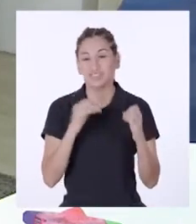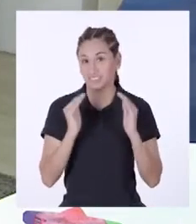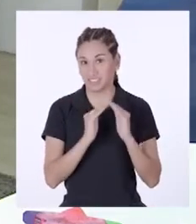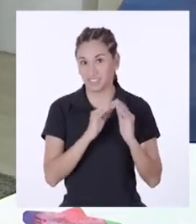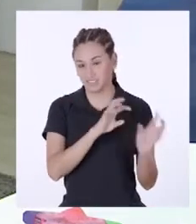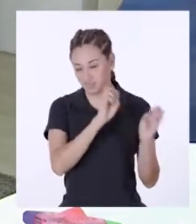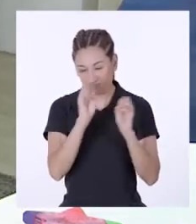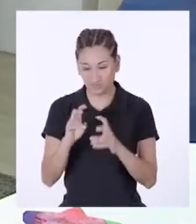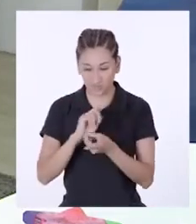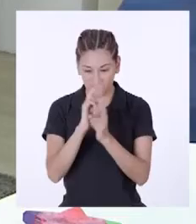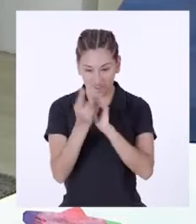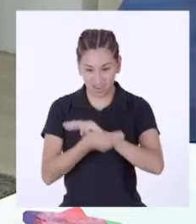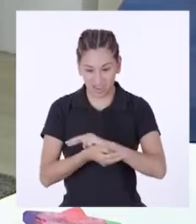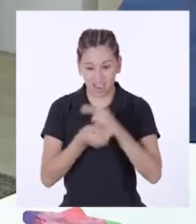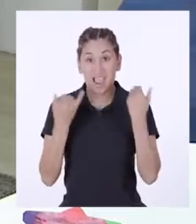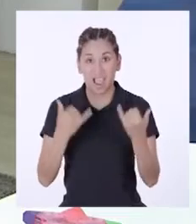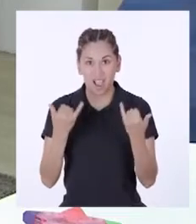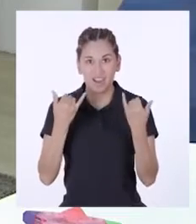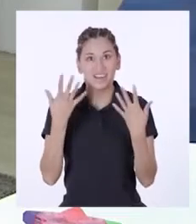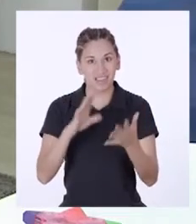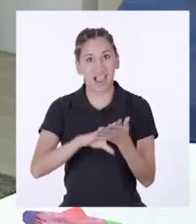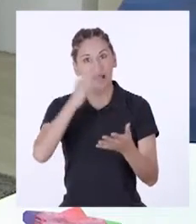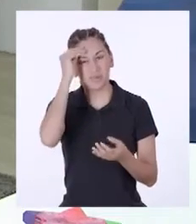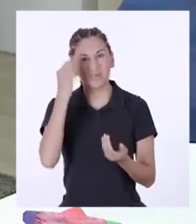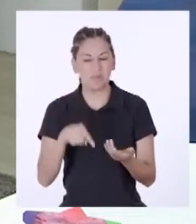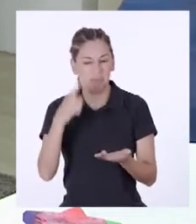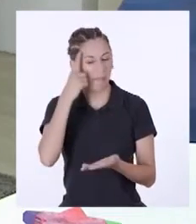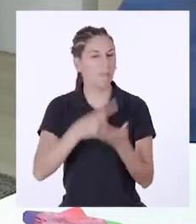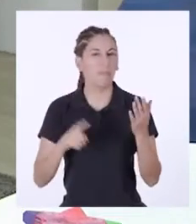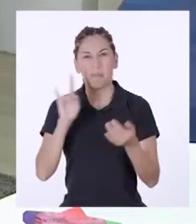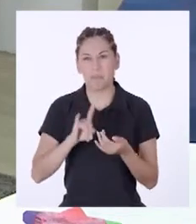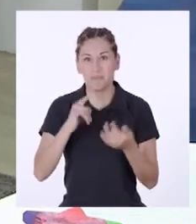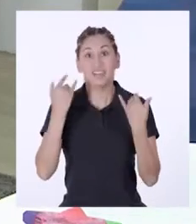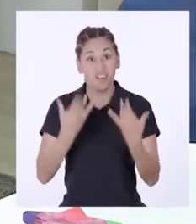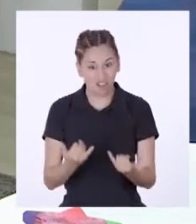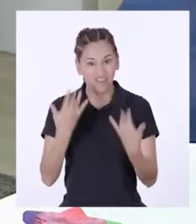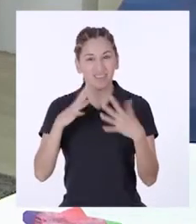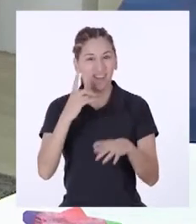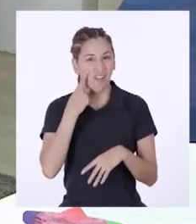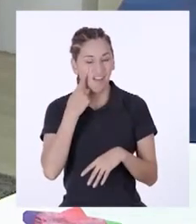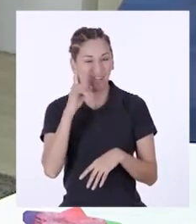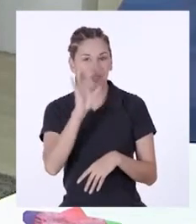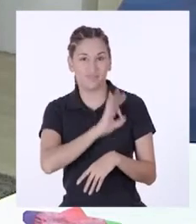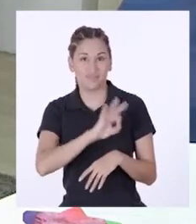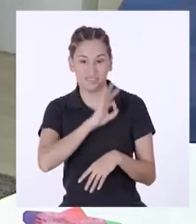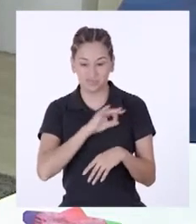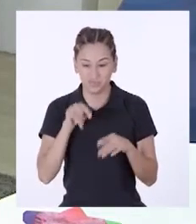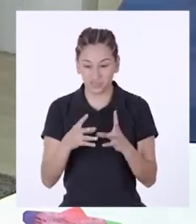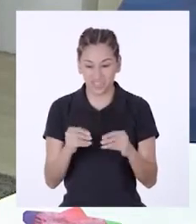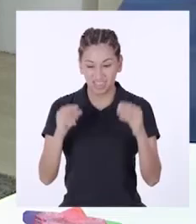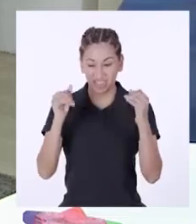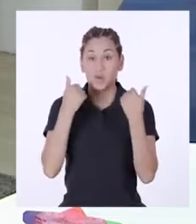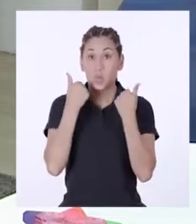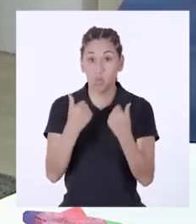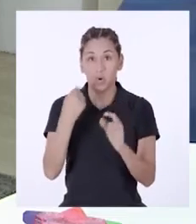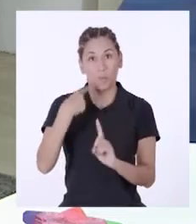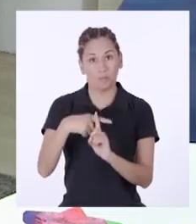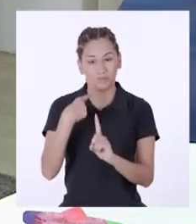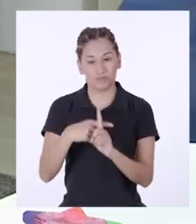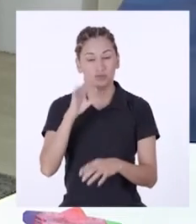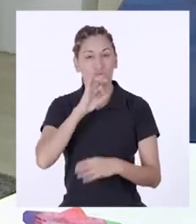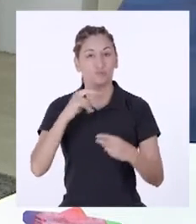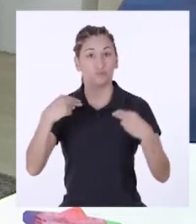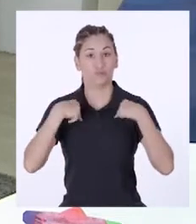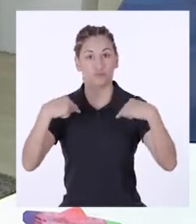aprendimos mucho más acerca de los beneficios del compost y también acerca de cómo asegurarnos de tener un compost bueno y